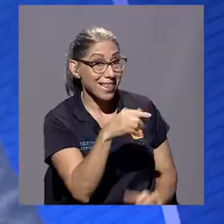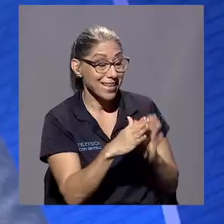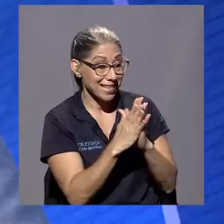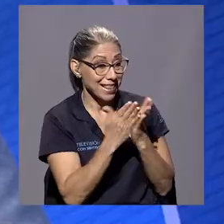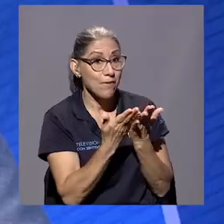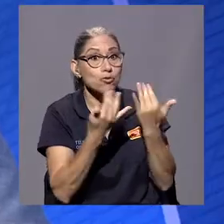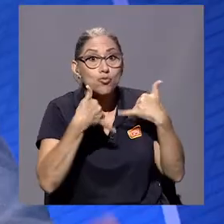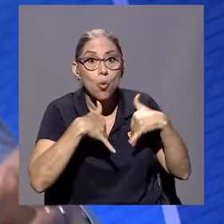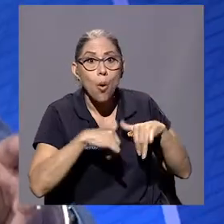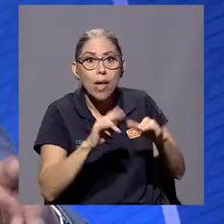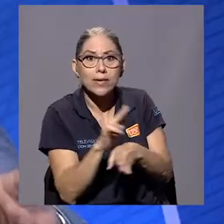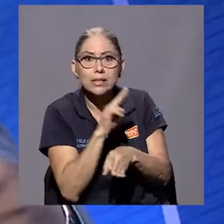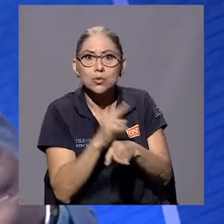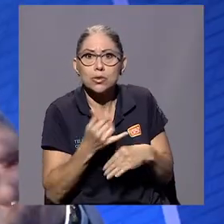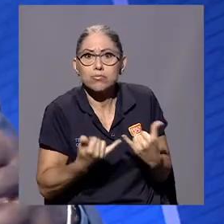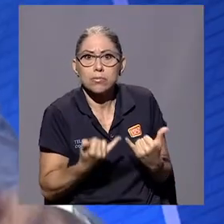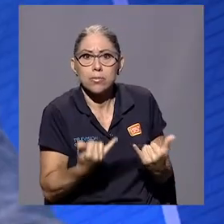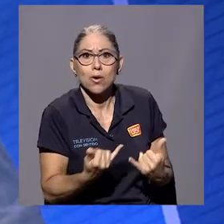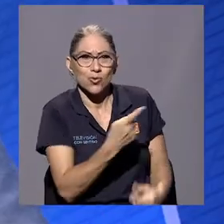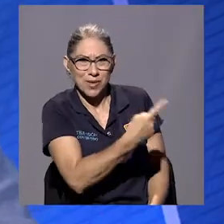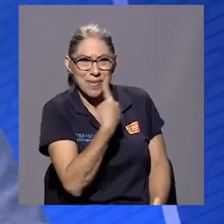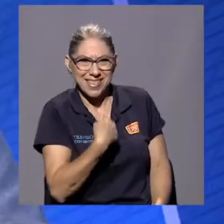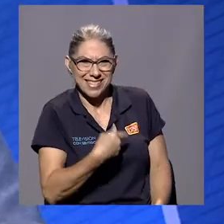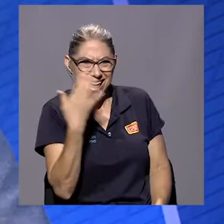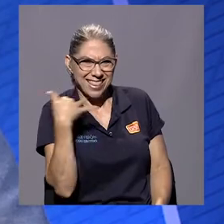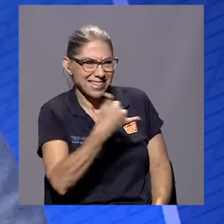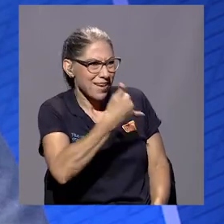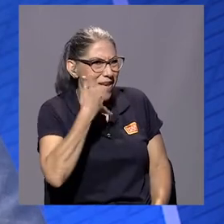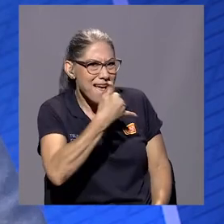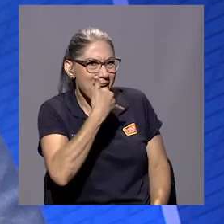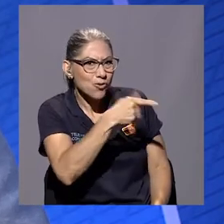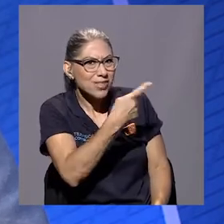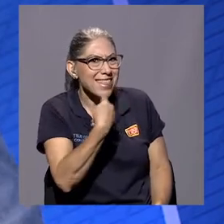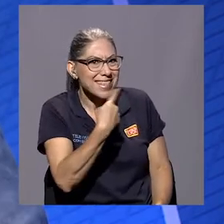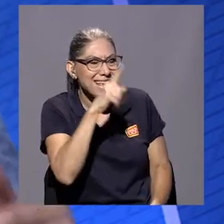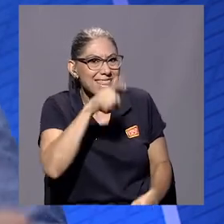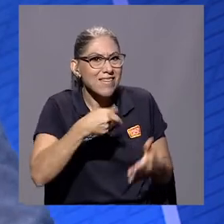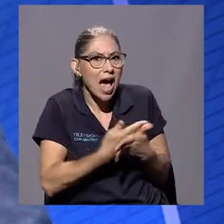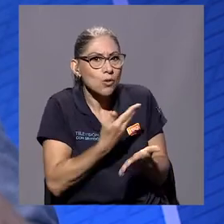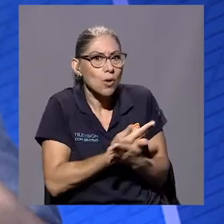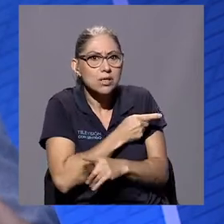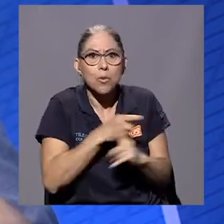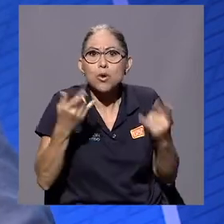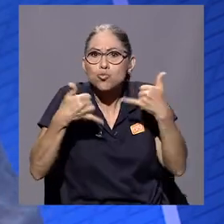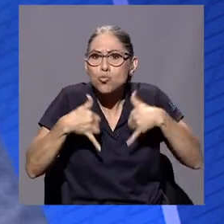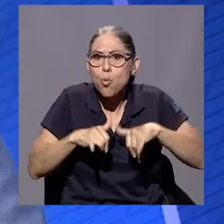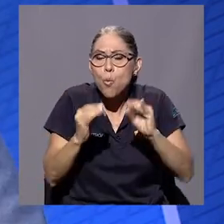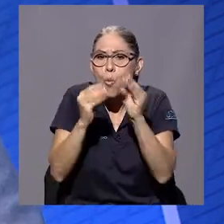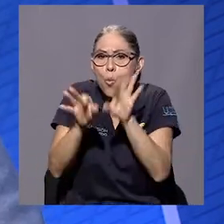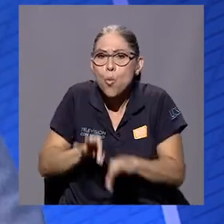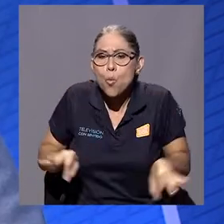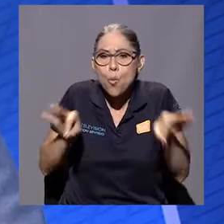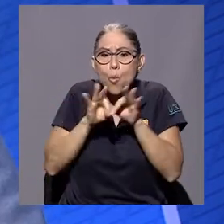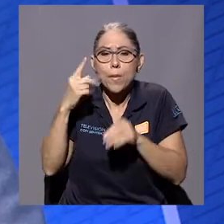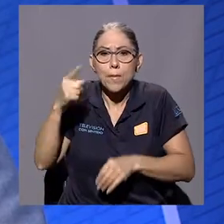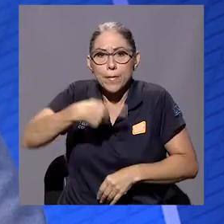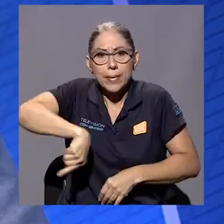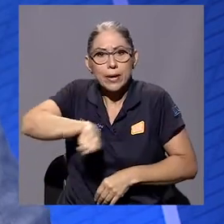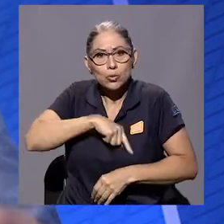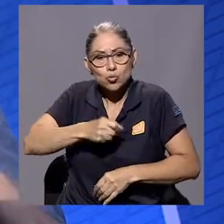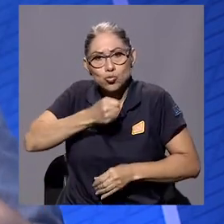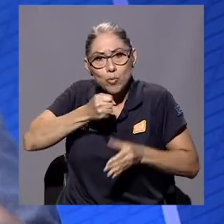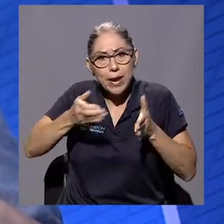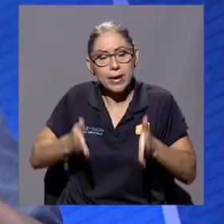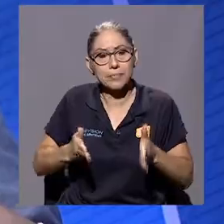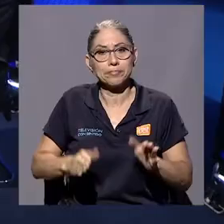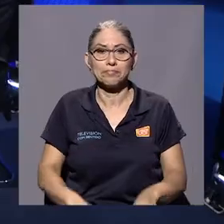texto todavía está muy vigente. Usted me decía, un día conversábamos por teléfono, que hay que actualizarlo, pero sigue siendo un texto muy importante para nosotros como periodistas.